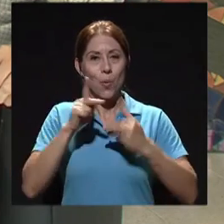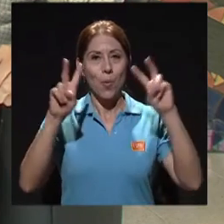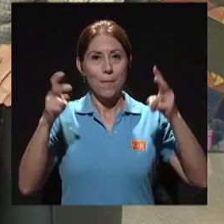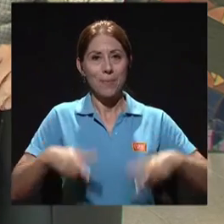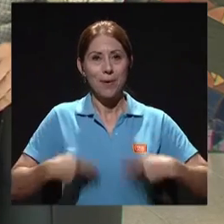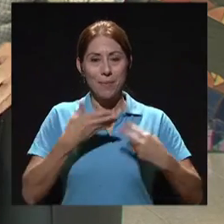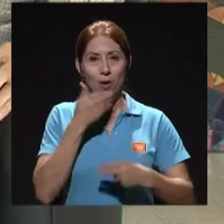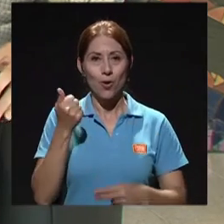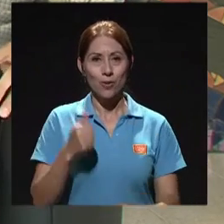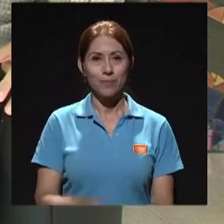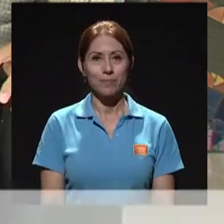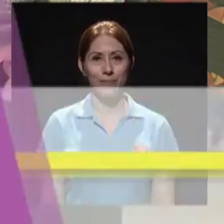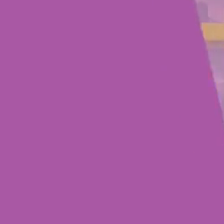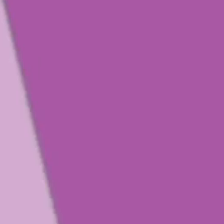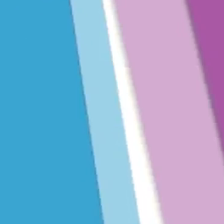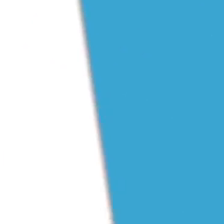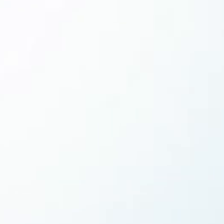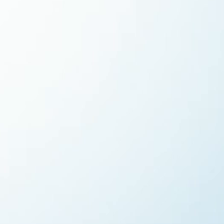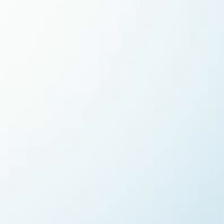somos...